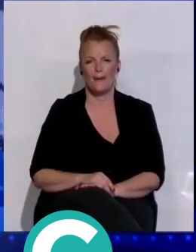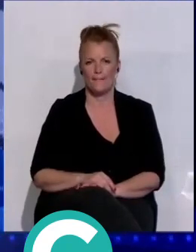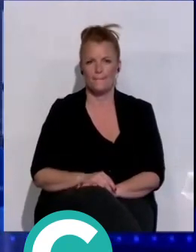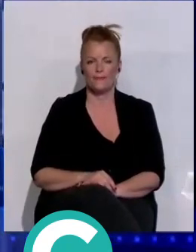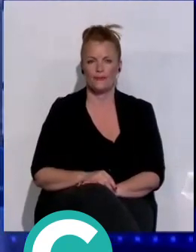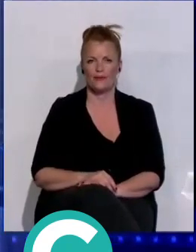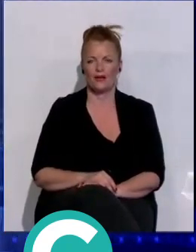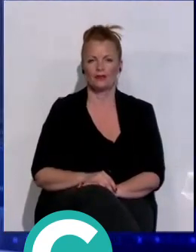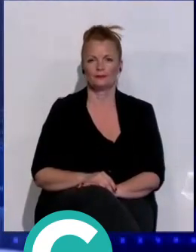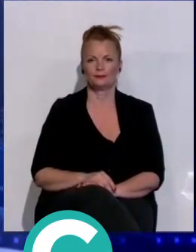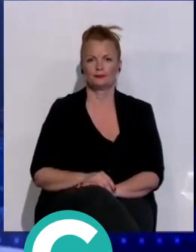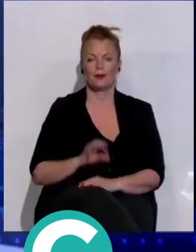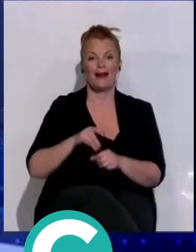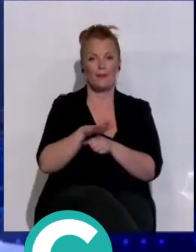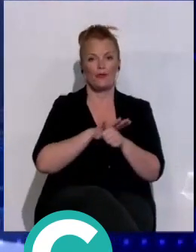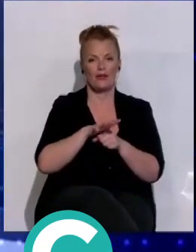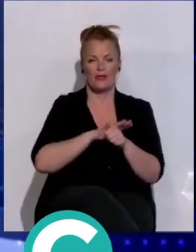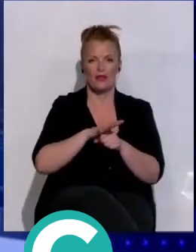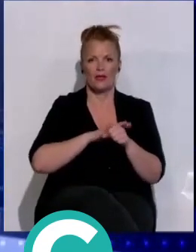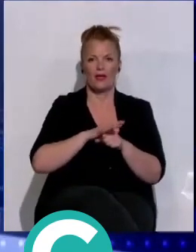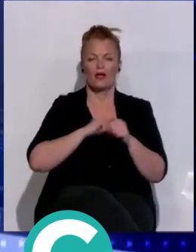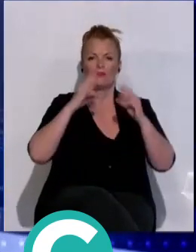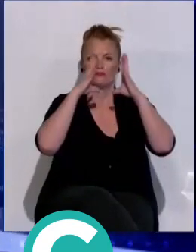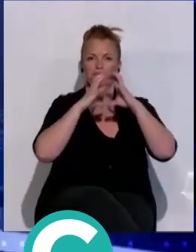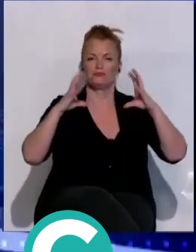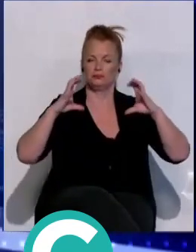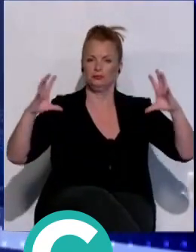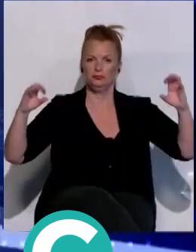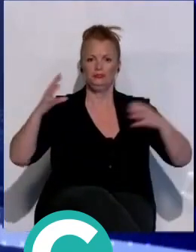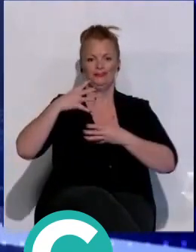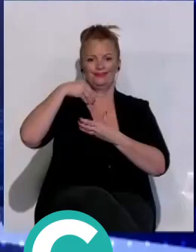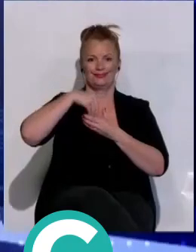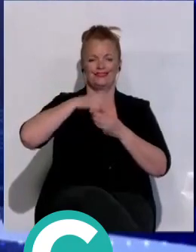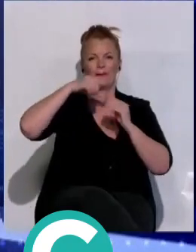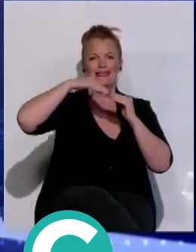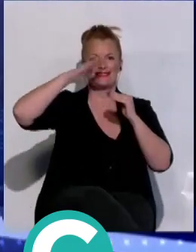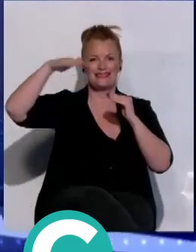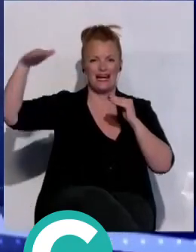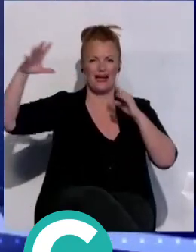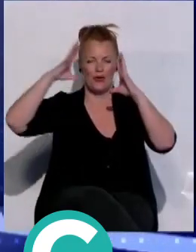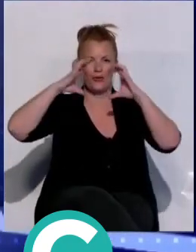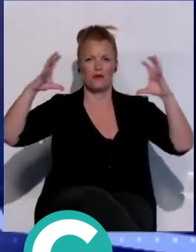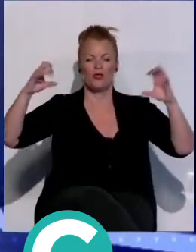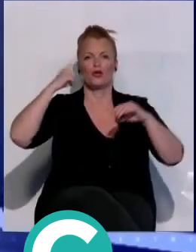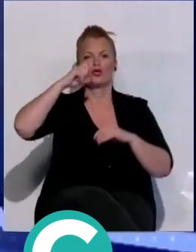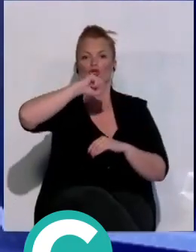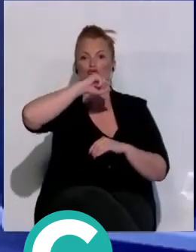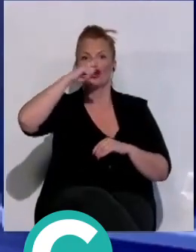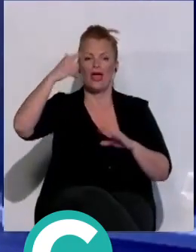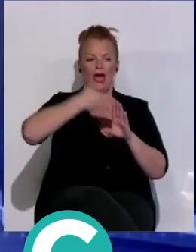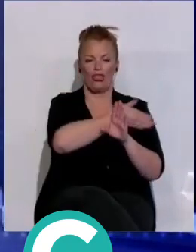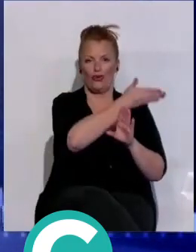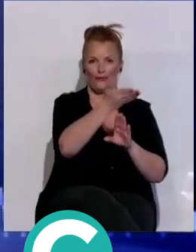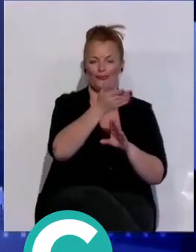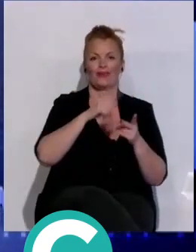Para la provincia se esperan intervalos nubosos de tipo alto en el interior y en la sierra permaneciendo soleado en el resto. Las